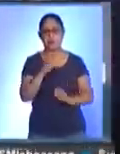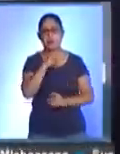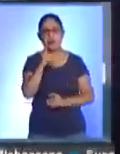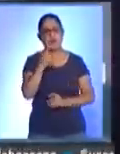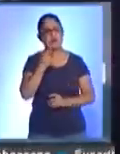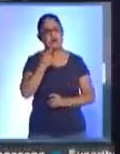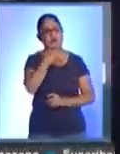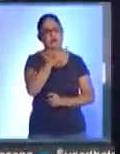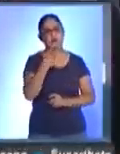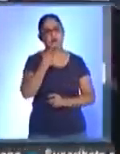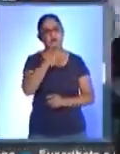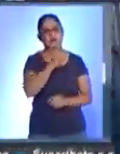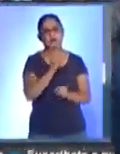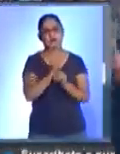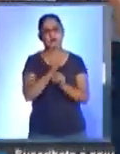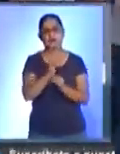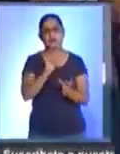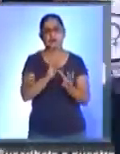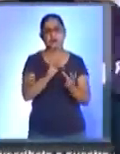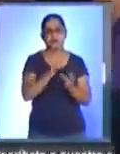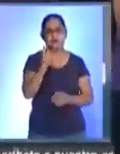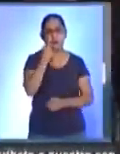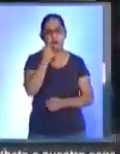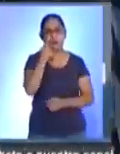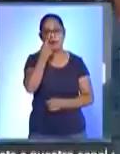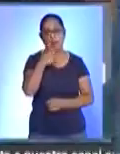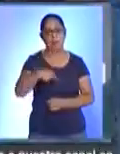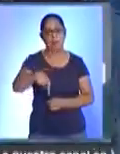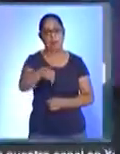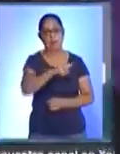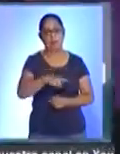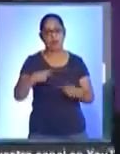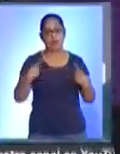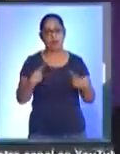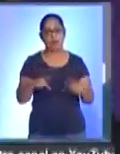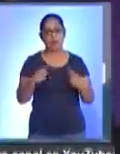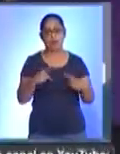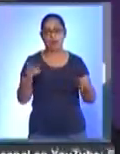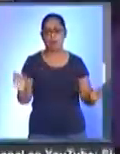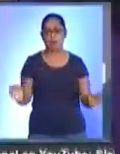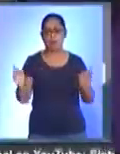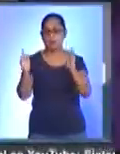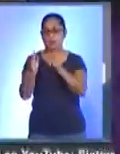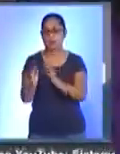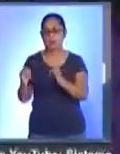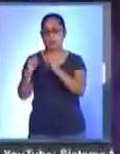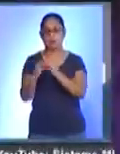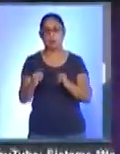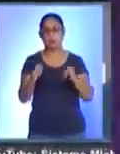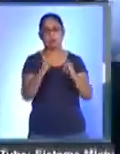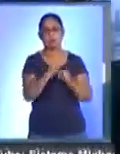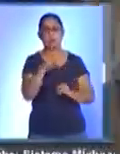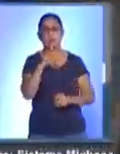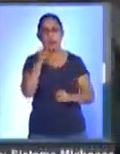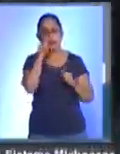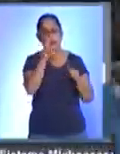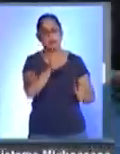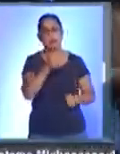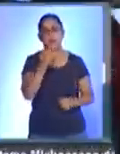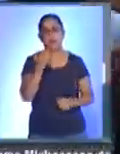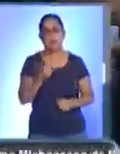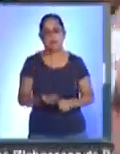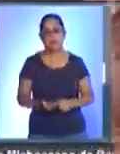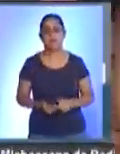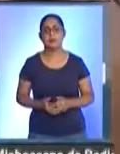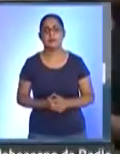las redes sociales y coayuvando para acercar a las víctimas con las instancias correspondientes para que sean atendidas. Con información de